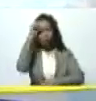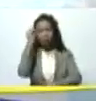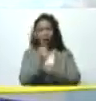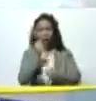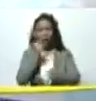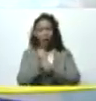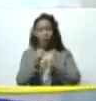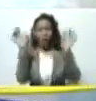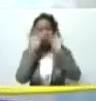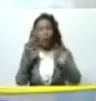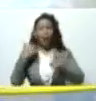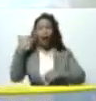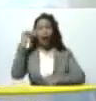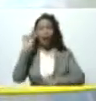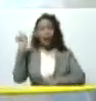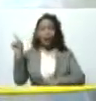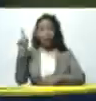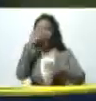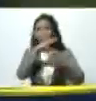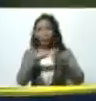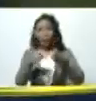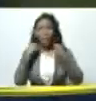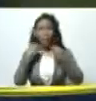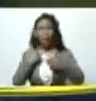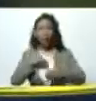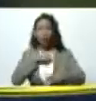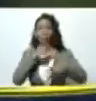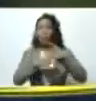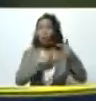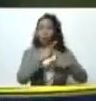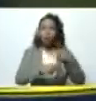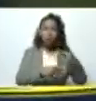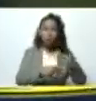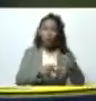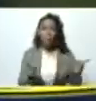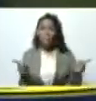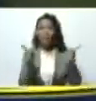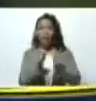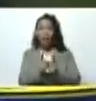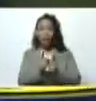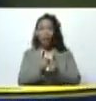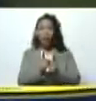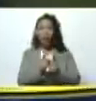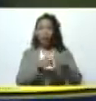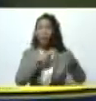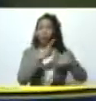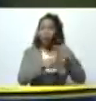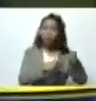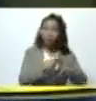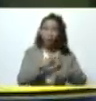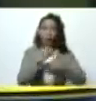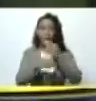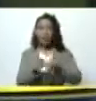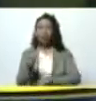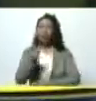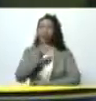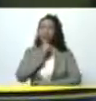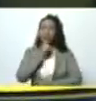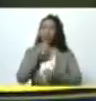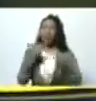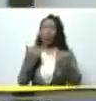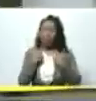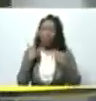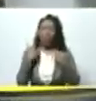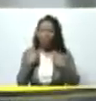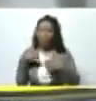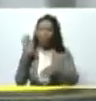vamos a contar con estos insumos para nosotros producir pequeños productores que se le hacía difícil porque